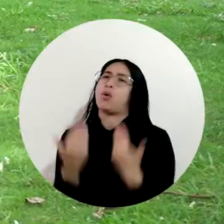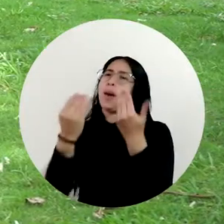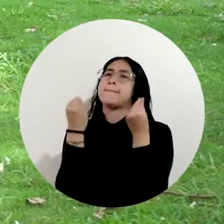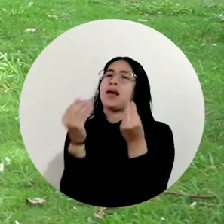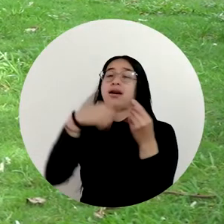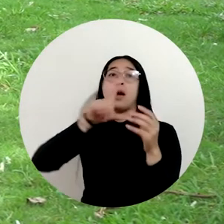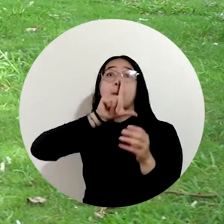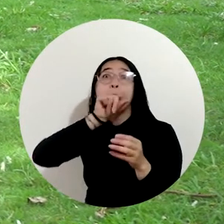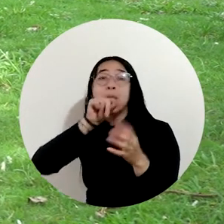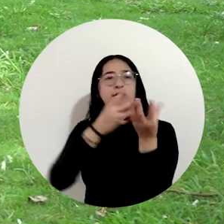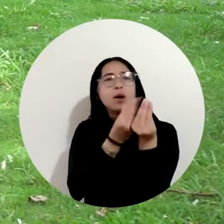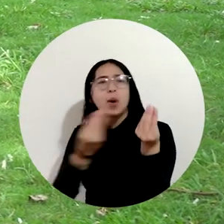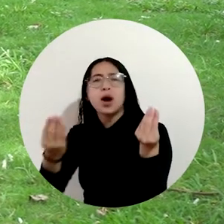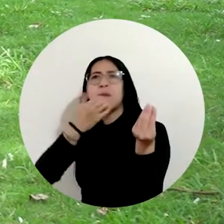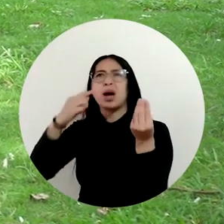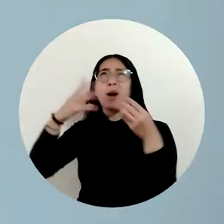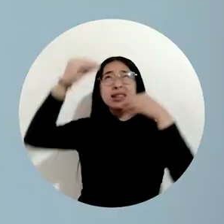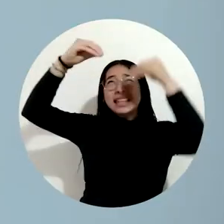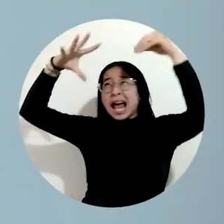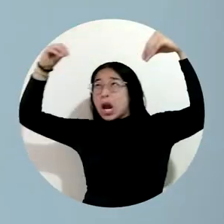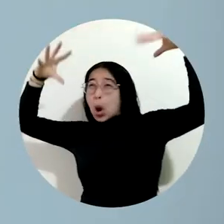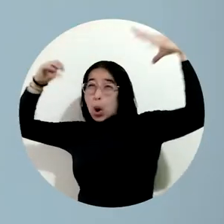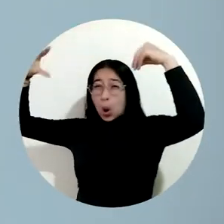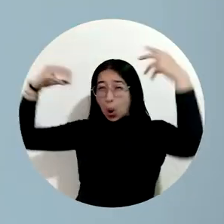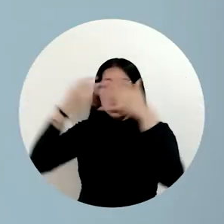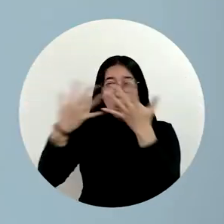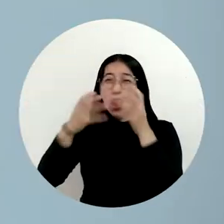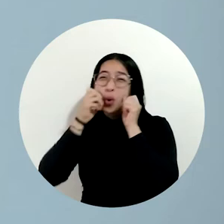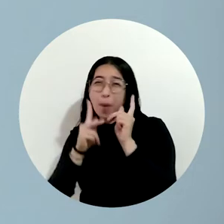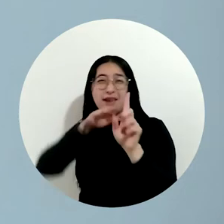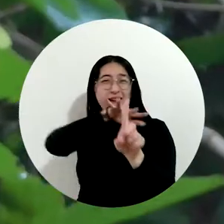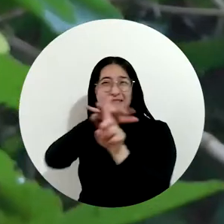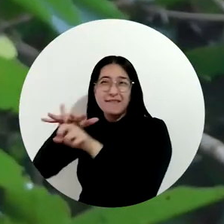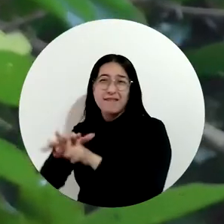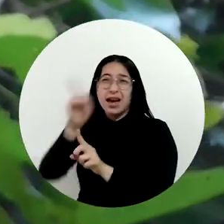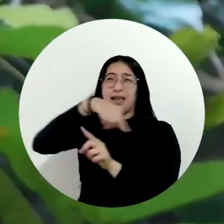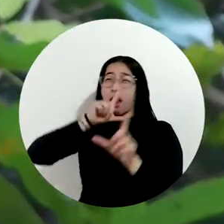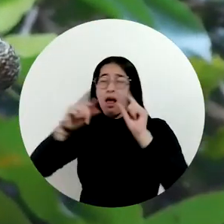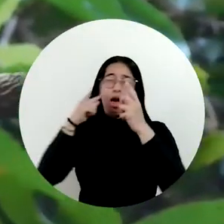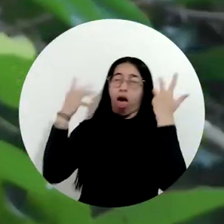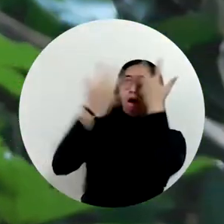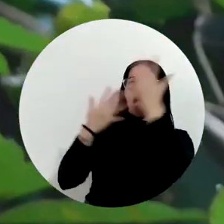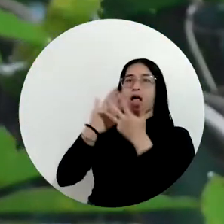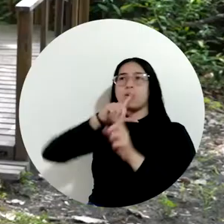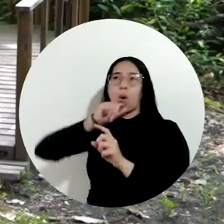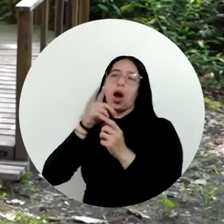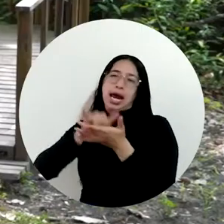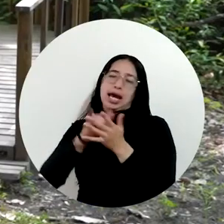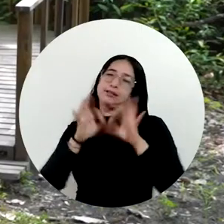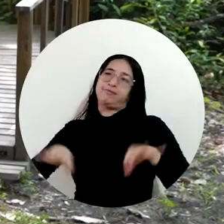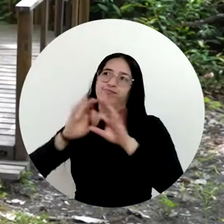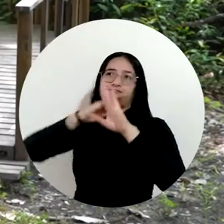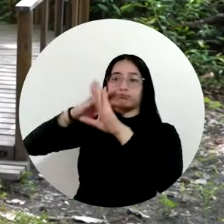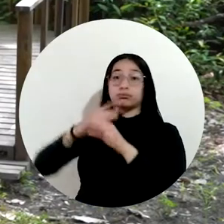que las especies de aves dejen de ser afectadas por las acciones humanas que van en contra de su existencia. El